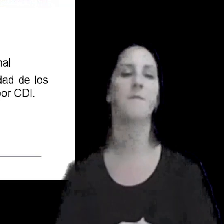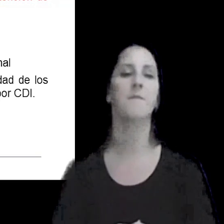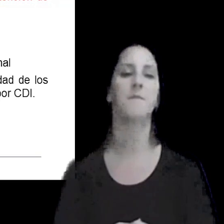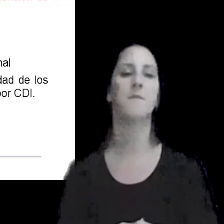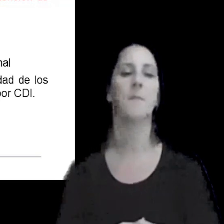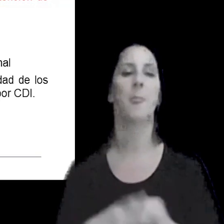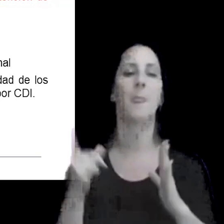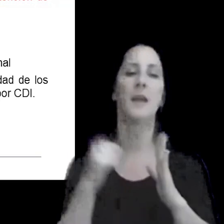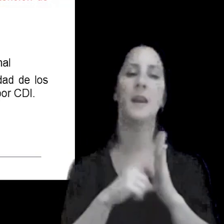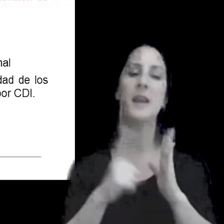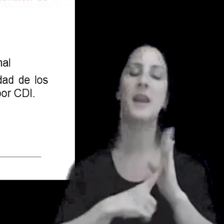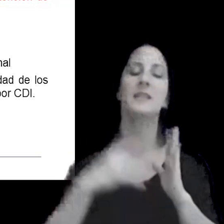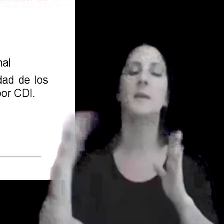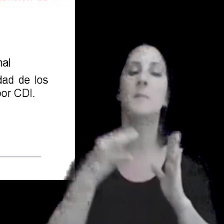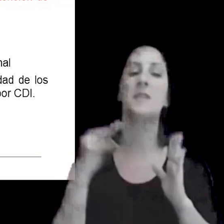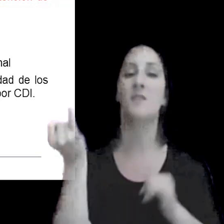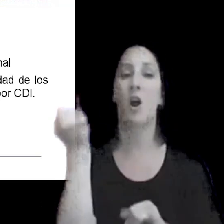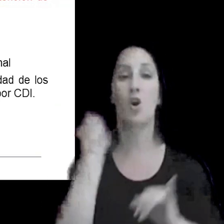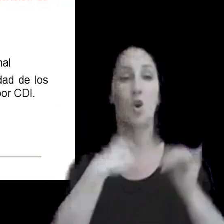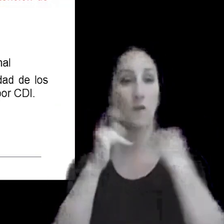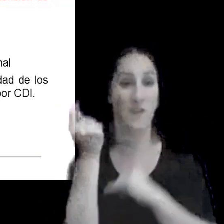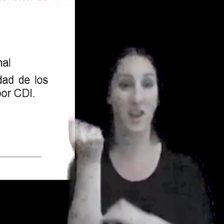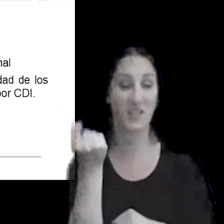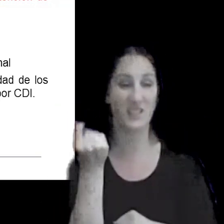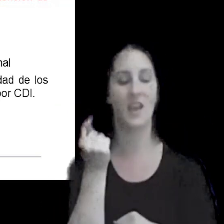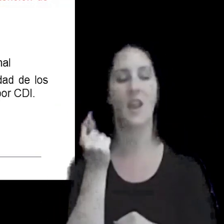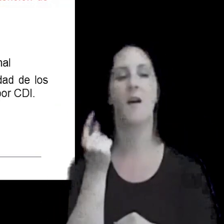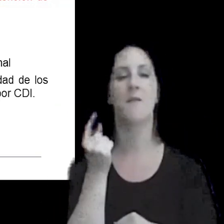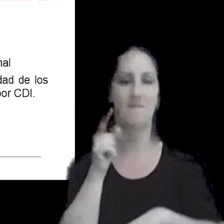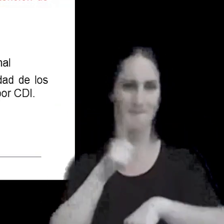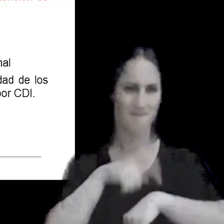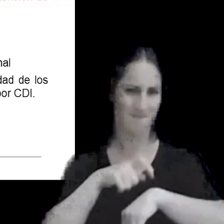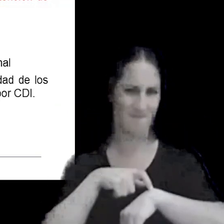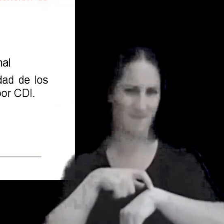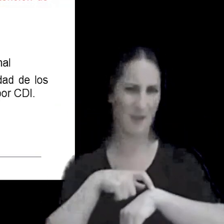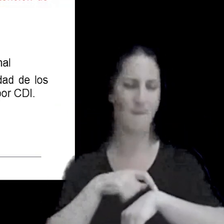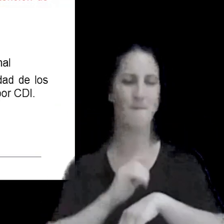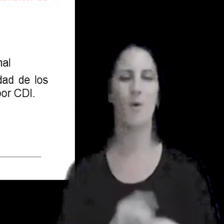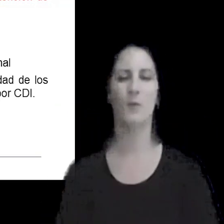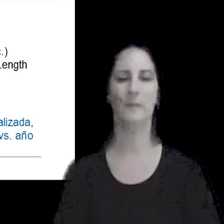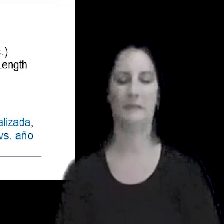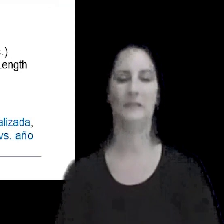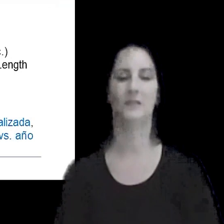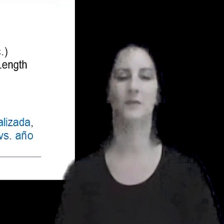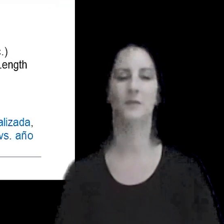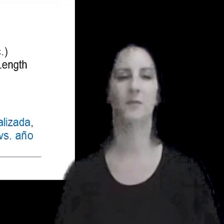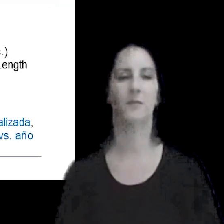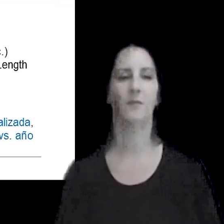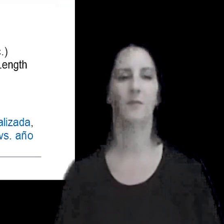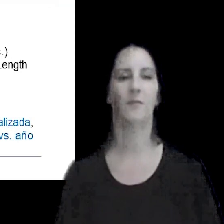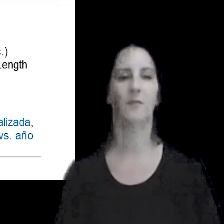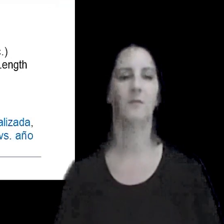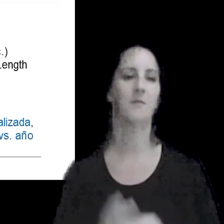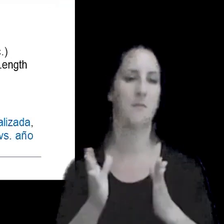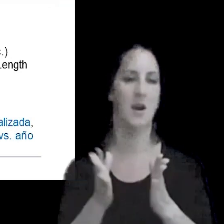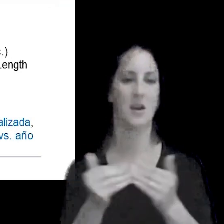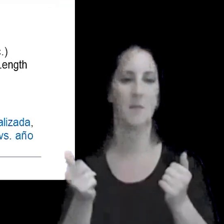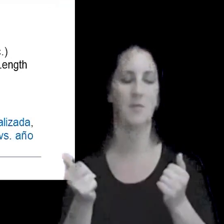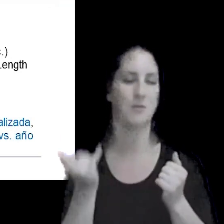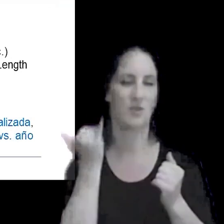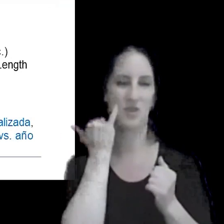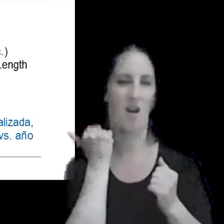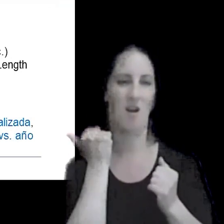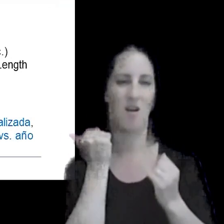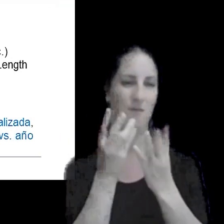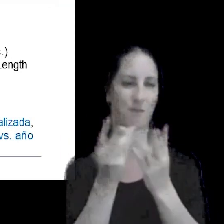específicas con operaciones financieras sé que estamos un poco ya al límite de tiempo con lo cual voy a ir más rápido pero creo que ya aquí